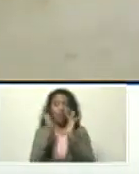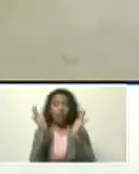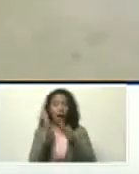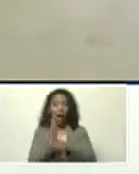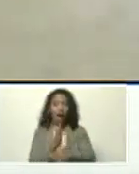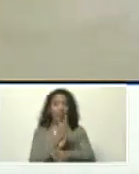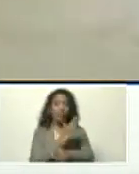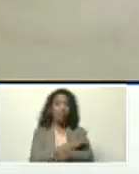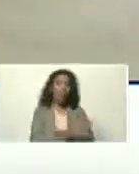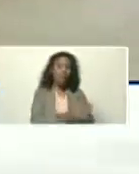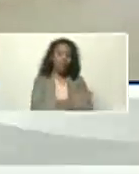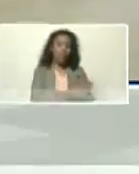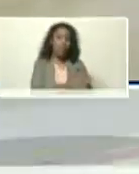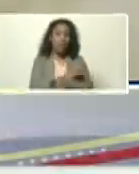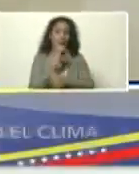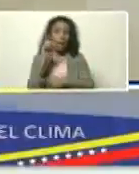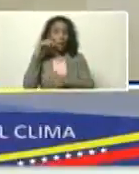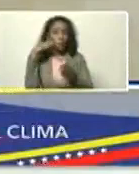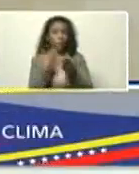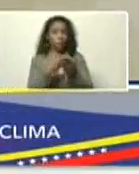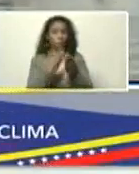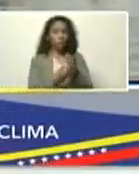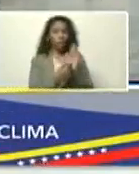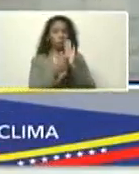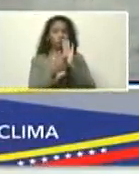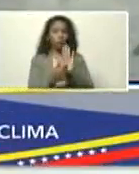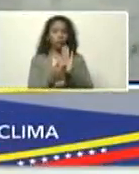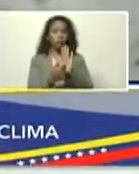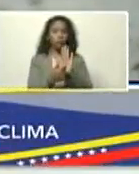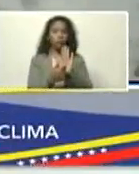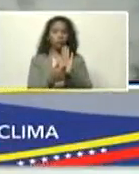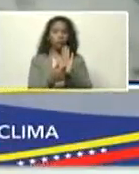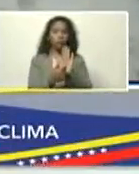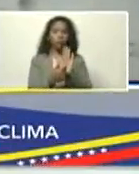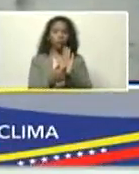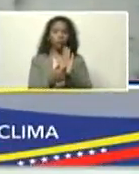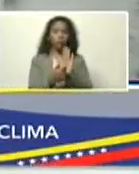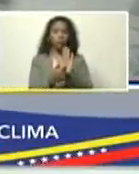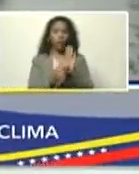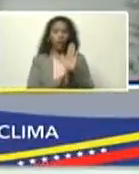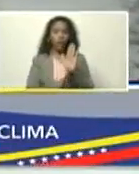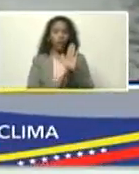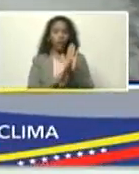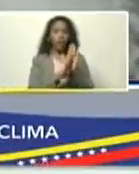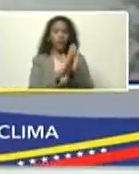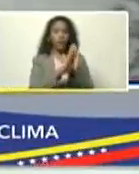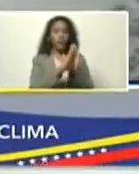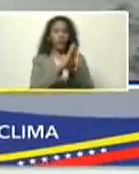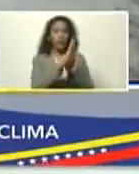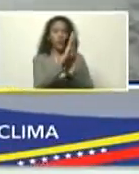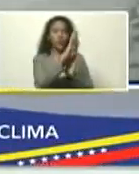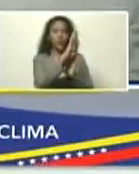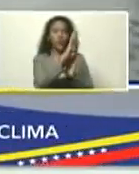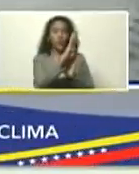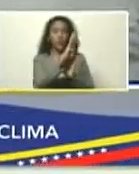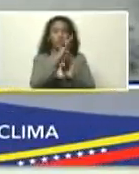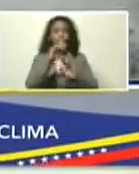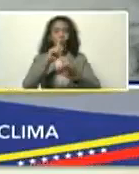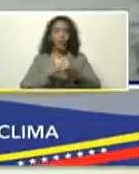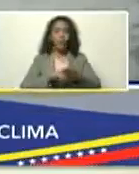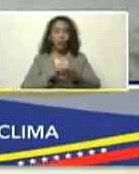antepasado, fue una demostración, de, elevación, de la temperatura,